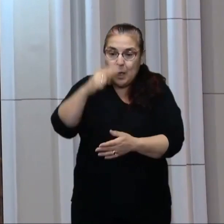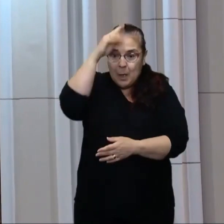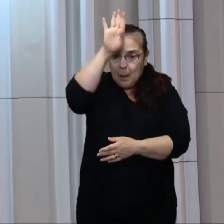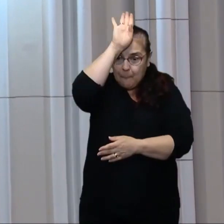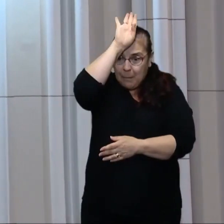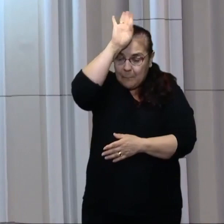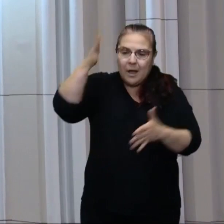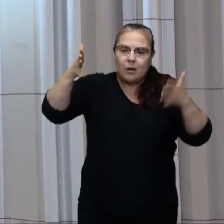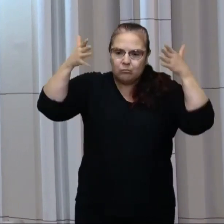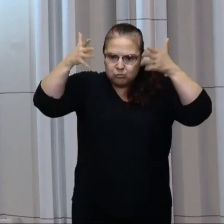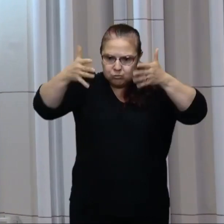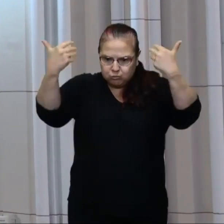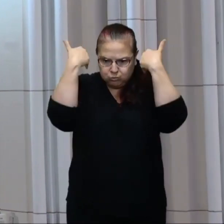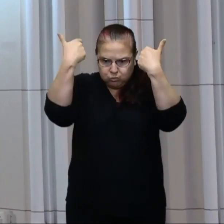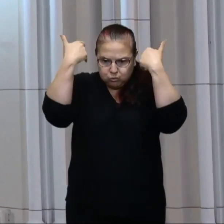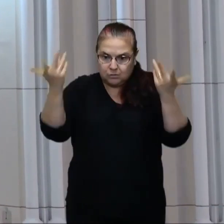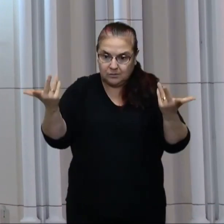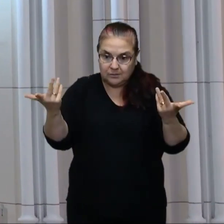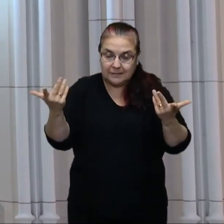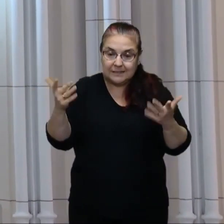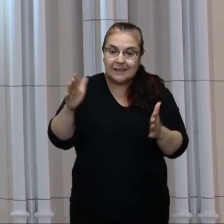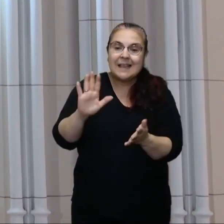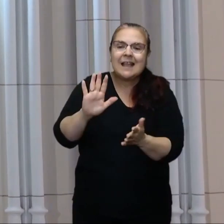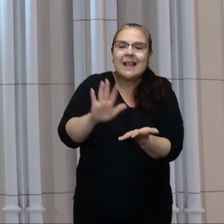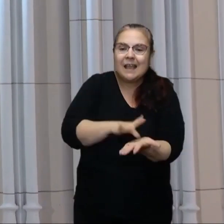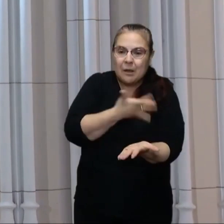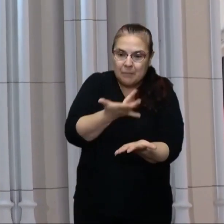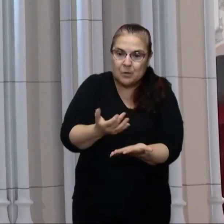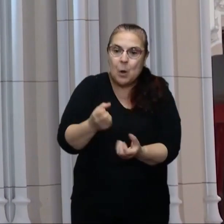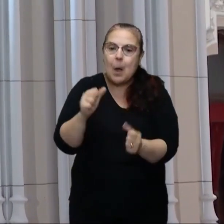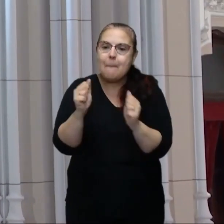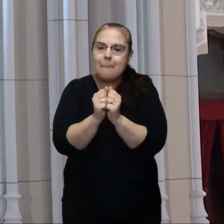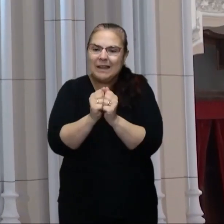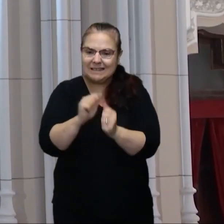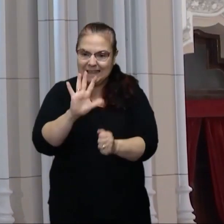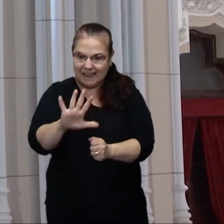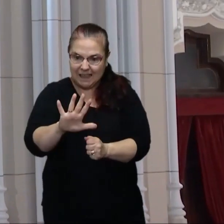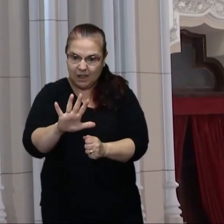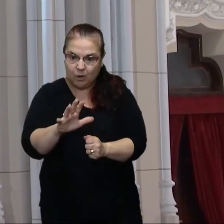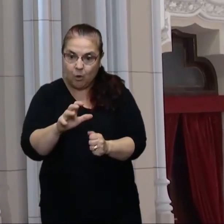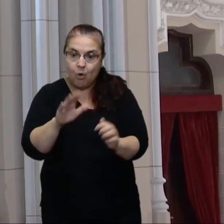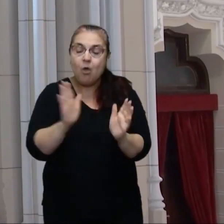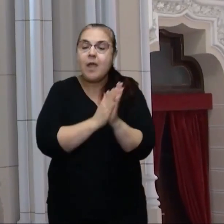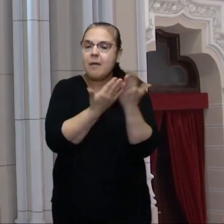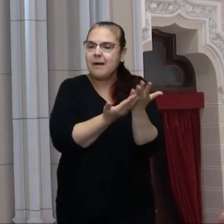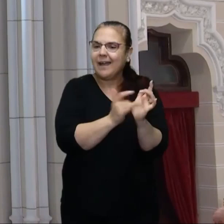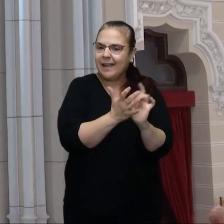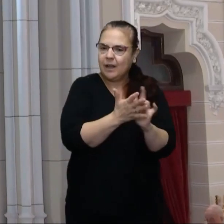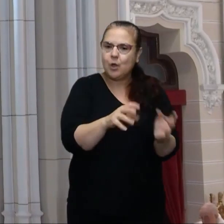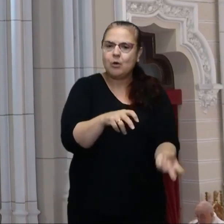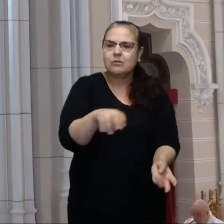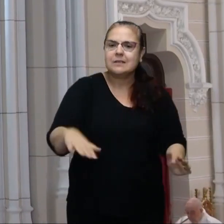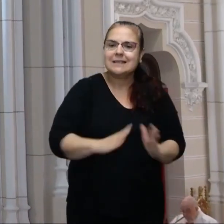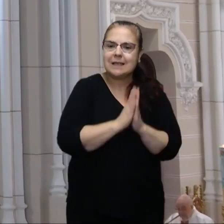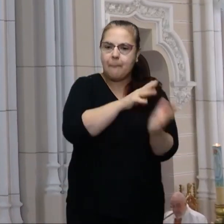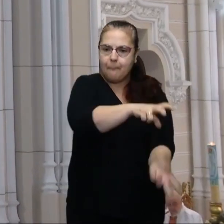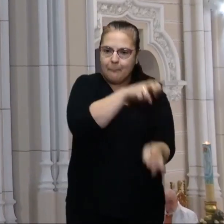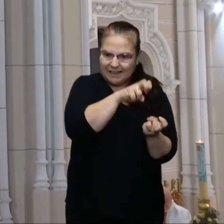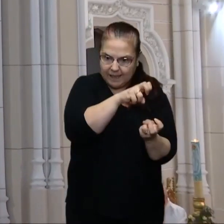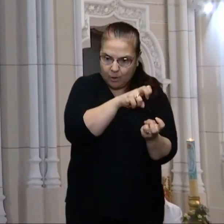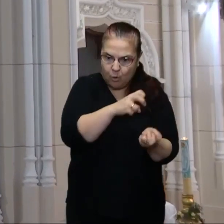fuéramos a mirar. En el capítulo 25 del Evangelio de Mateo, en él se nos dice cómo seremos